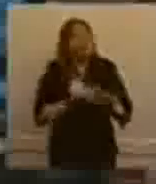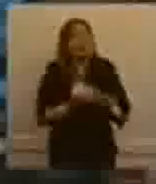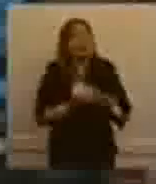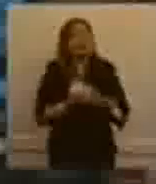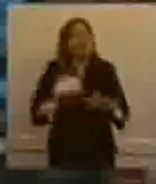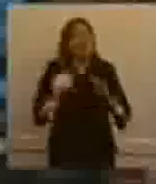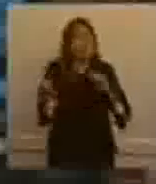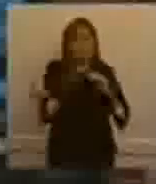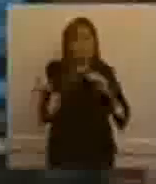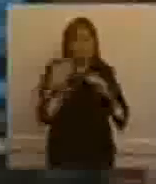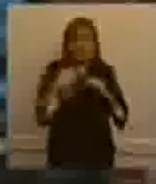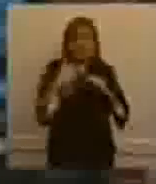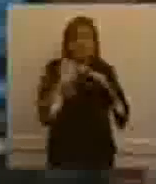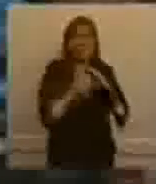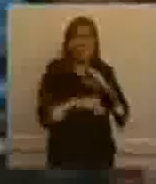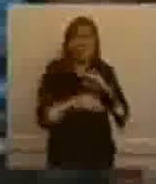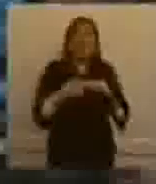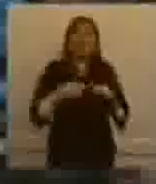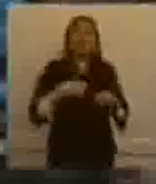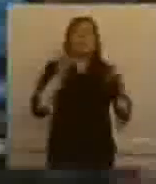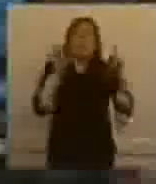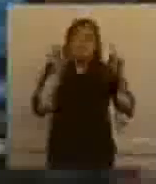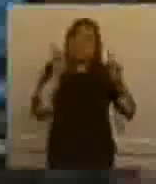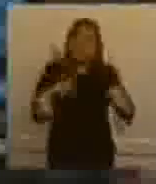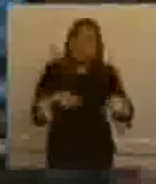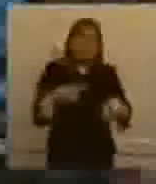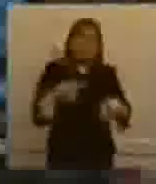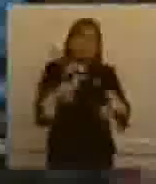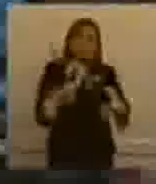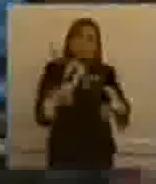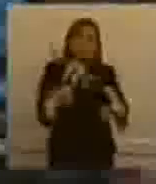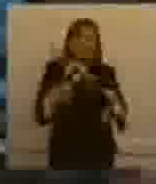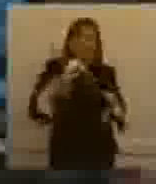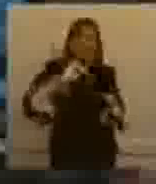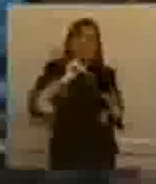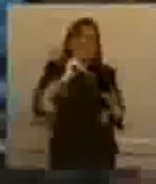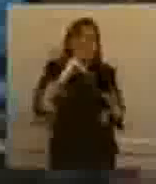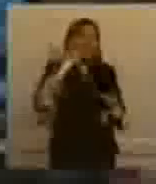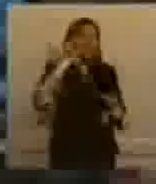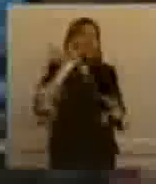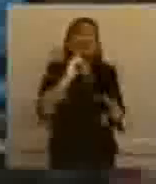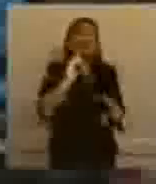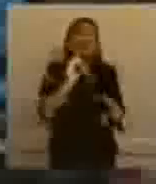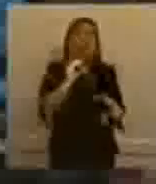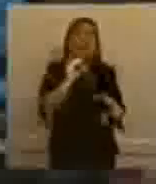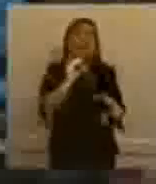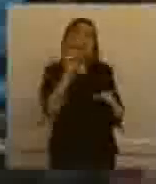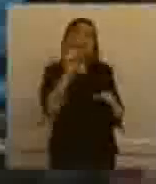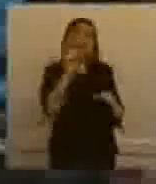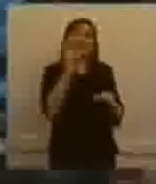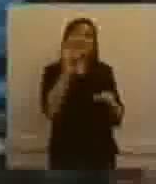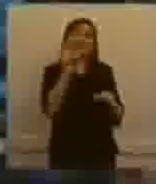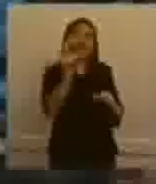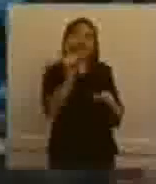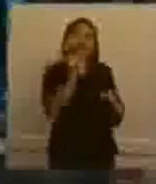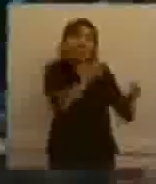y también estamos redireccionando un crédito de turismo que tiene el BID, el número 1648, ¿no?